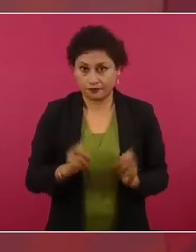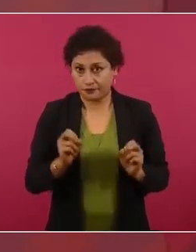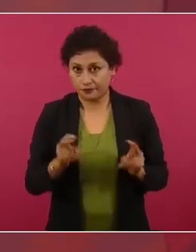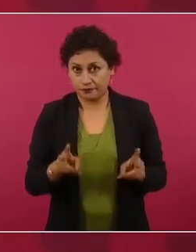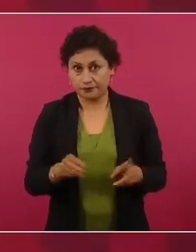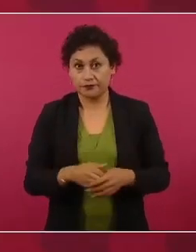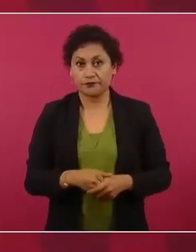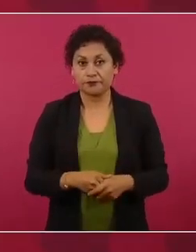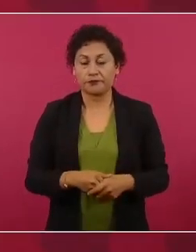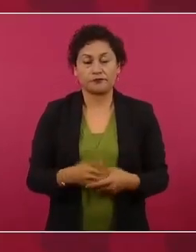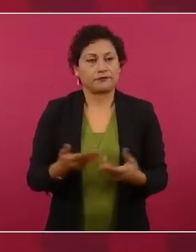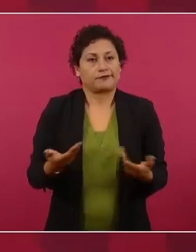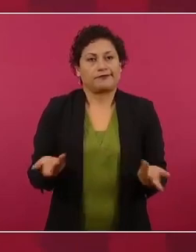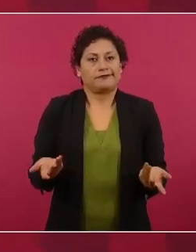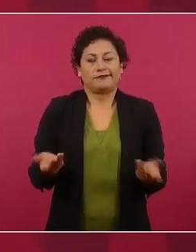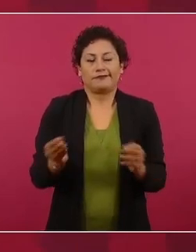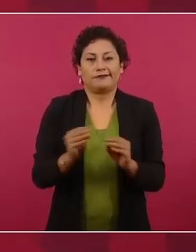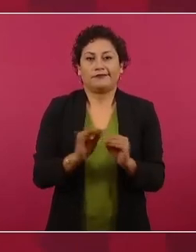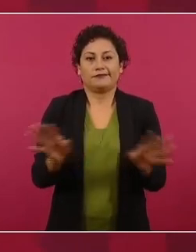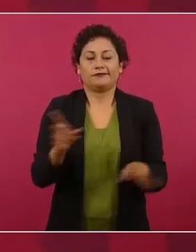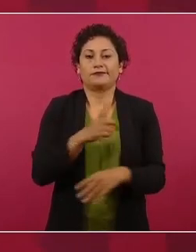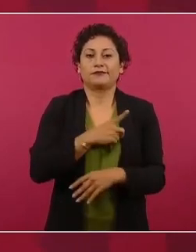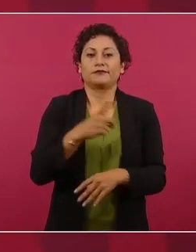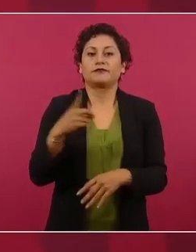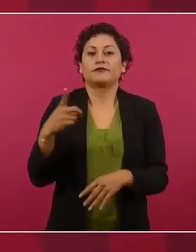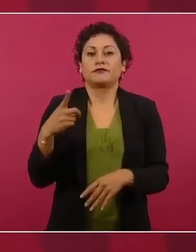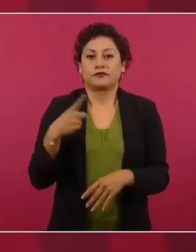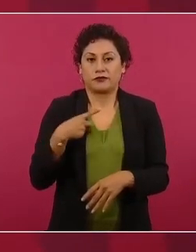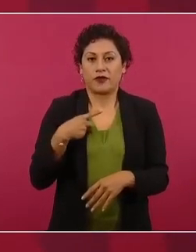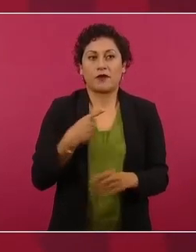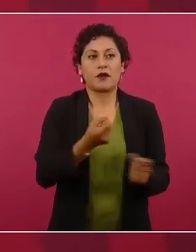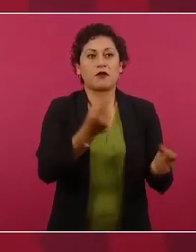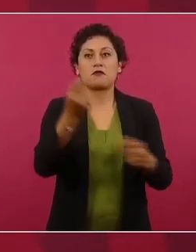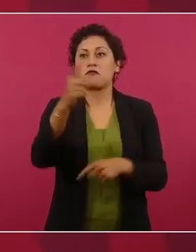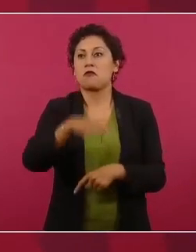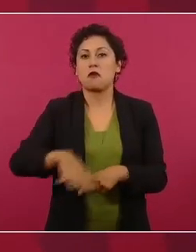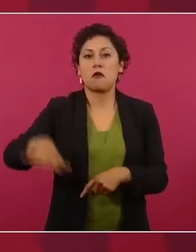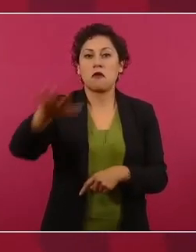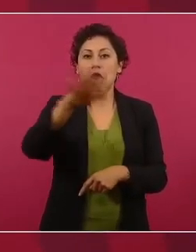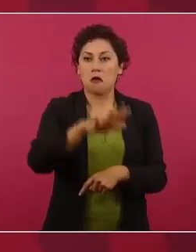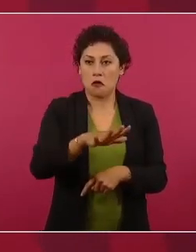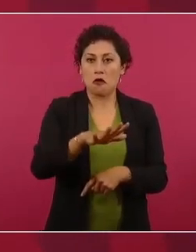deben de tener simpatizantes, muchos